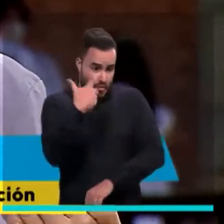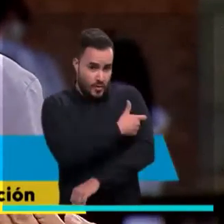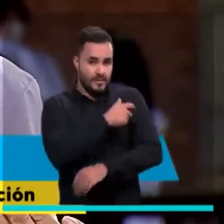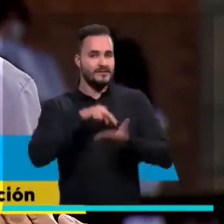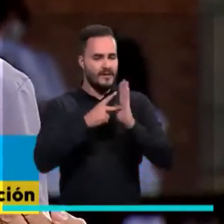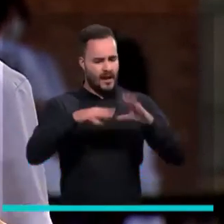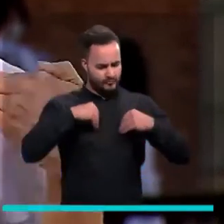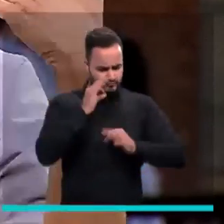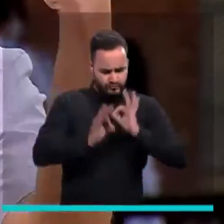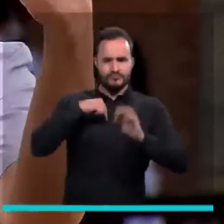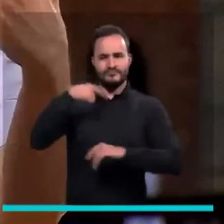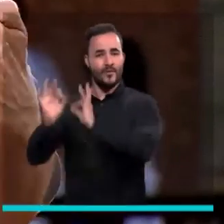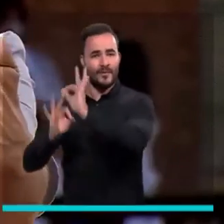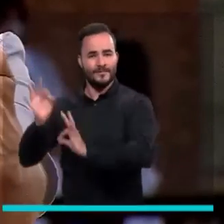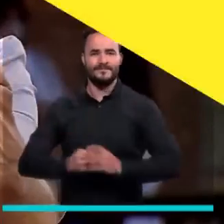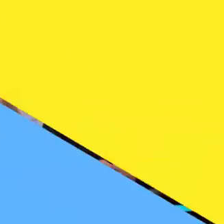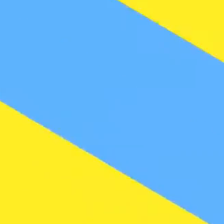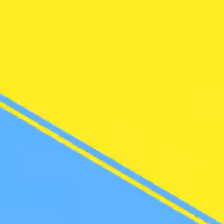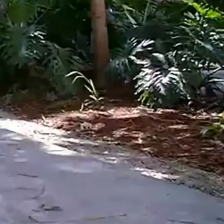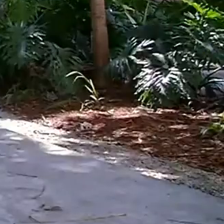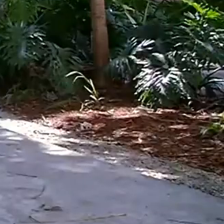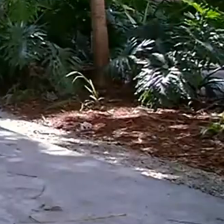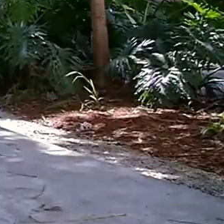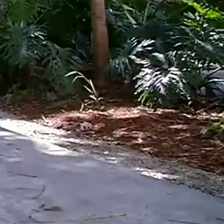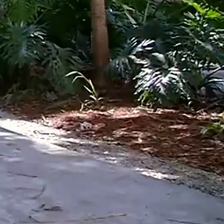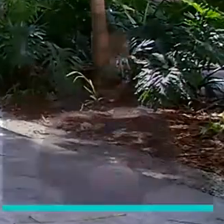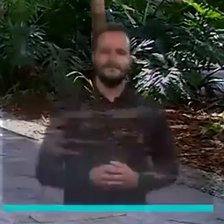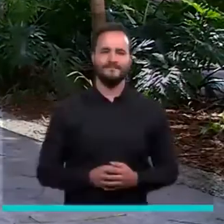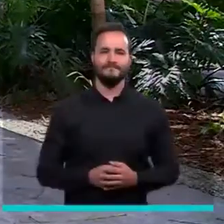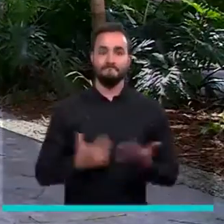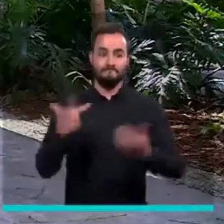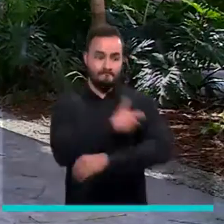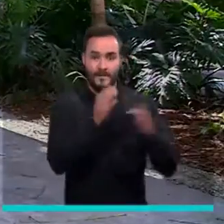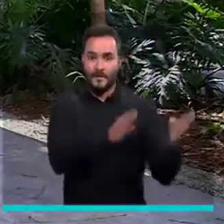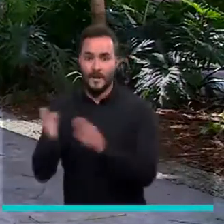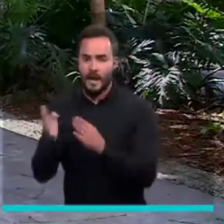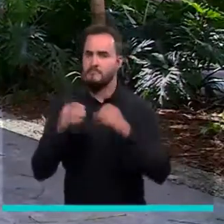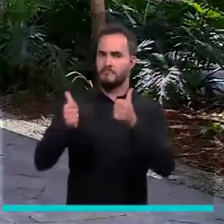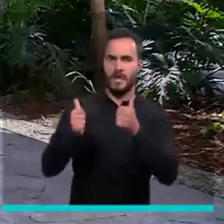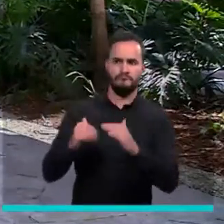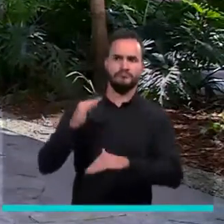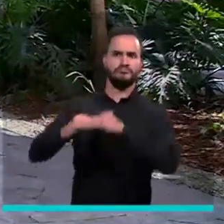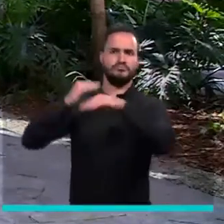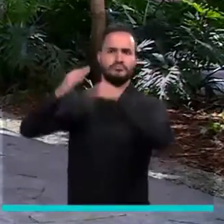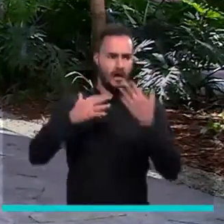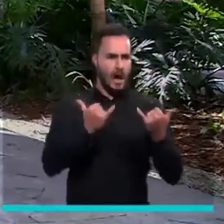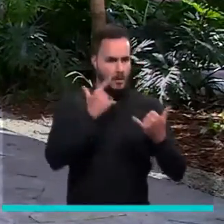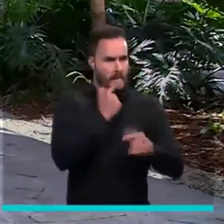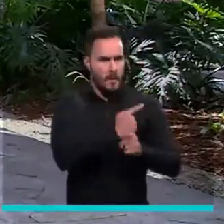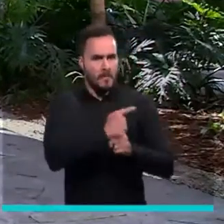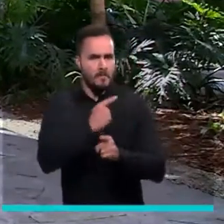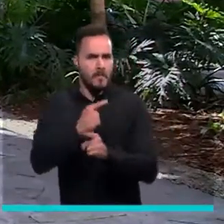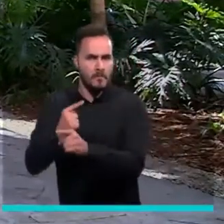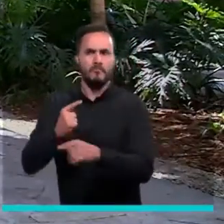me quiero, me cuido y te cuido. El proceso de vacunación avanza de manera organizada, sin contratiempos,